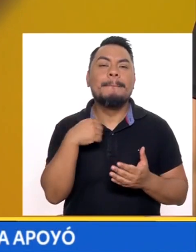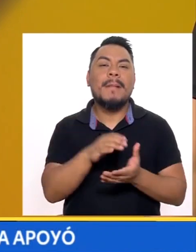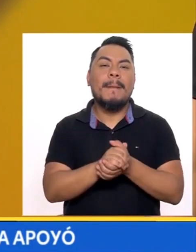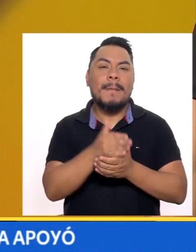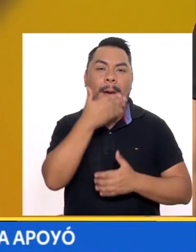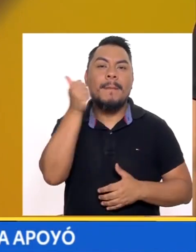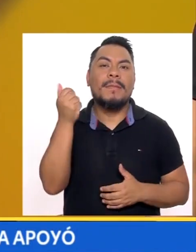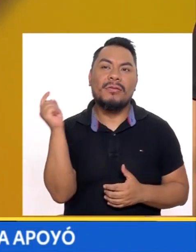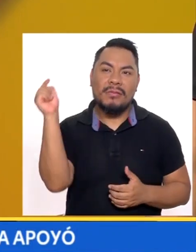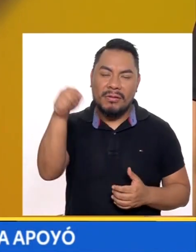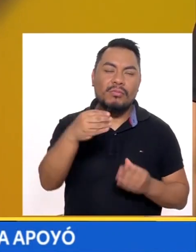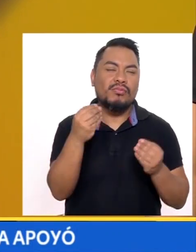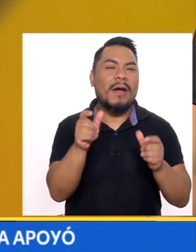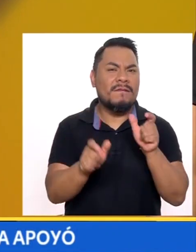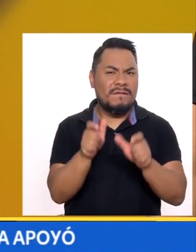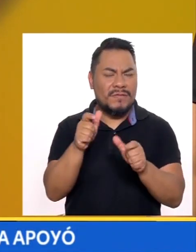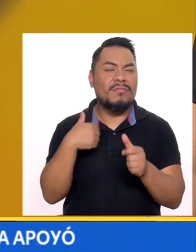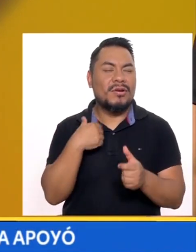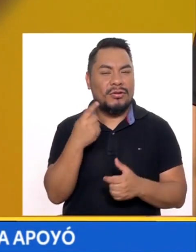Yana